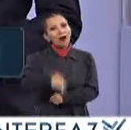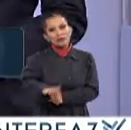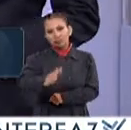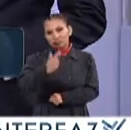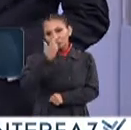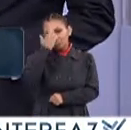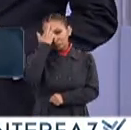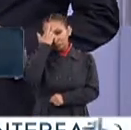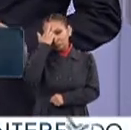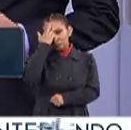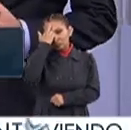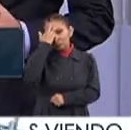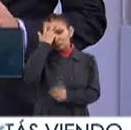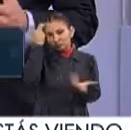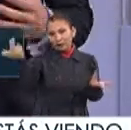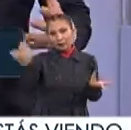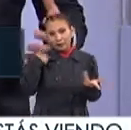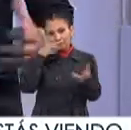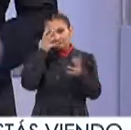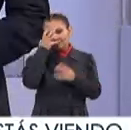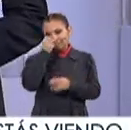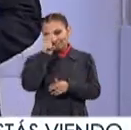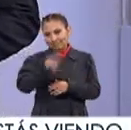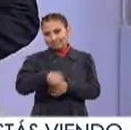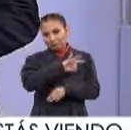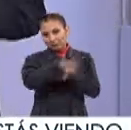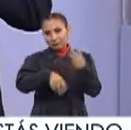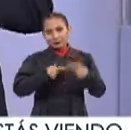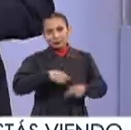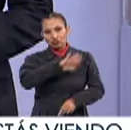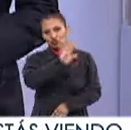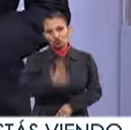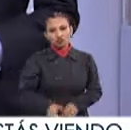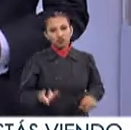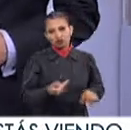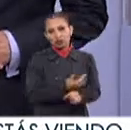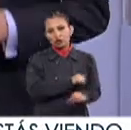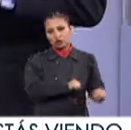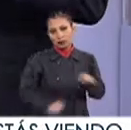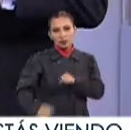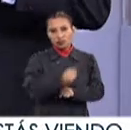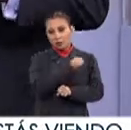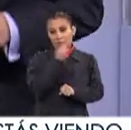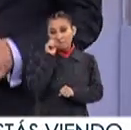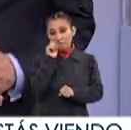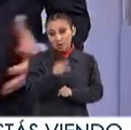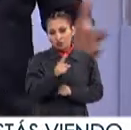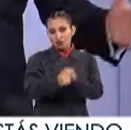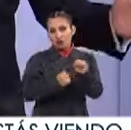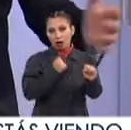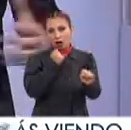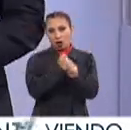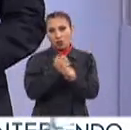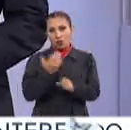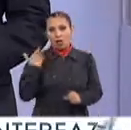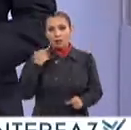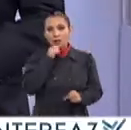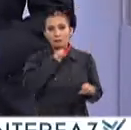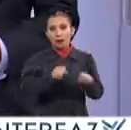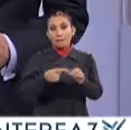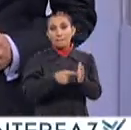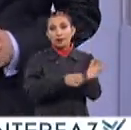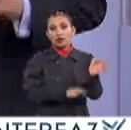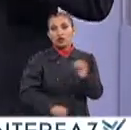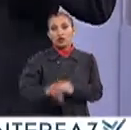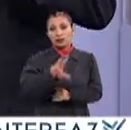recordamos con mucha tristeza todas las víctimas ocasionadas por el sismo de hace precisamente un año y por supuesto del sismo también de